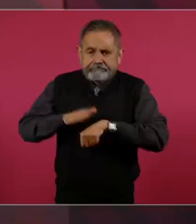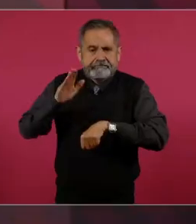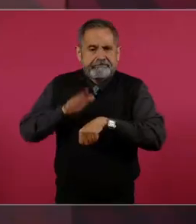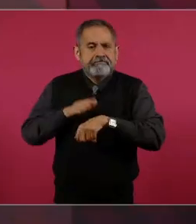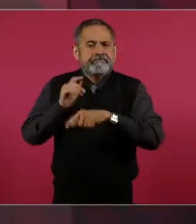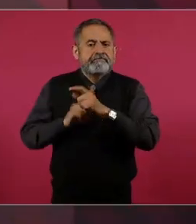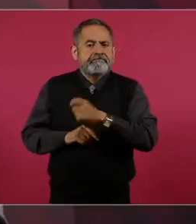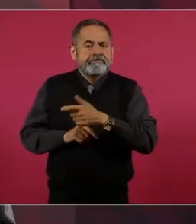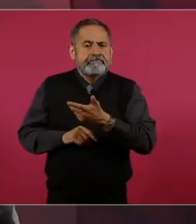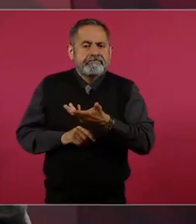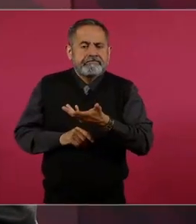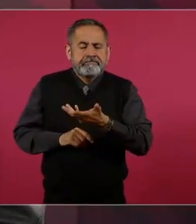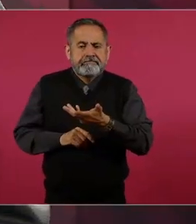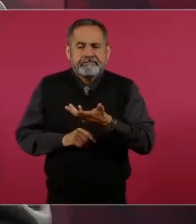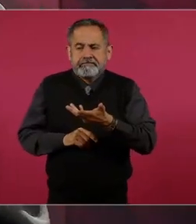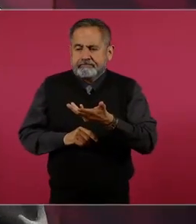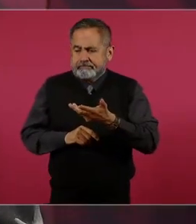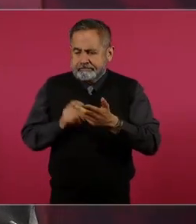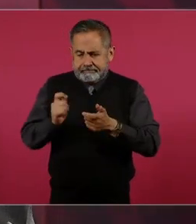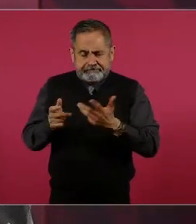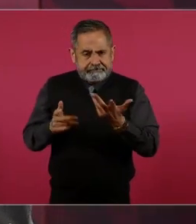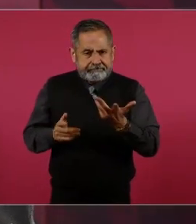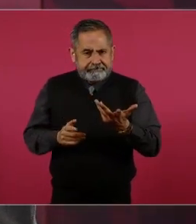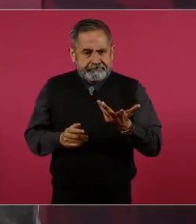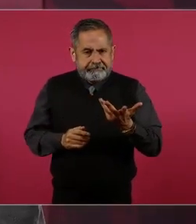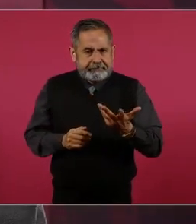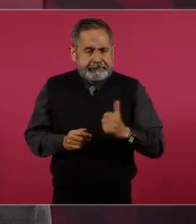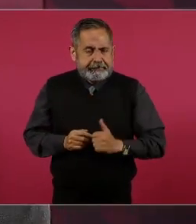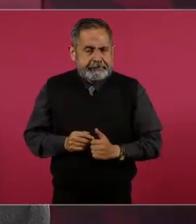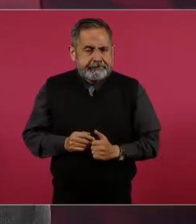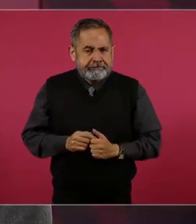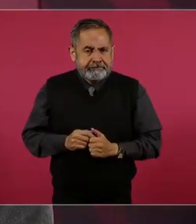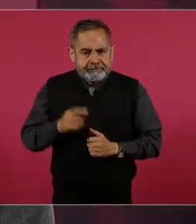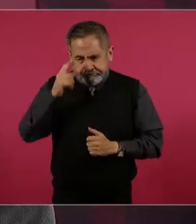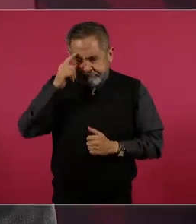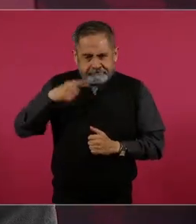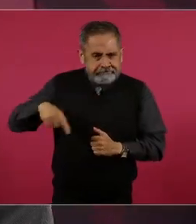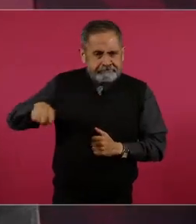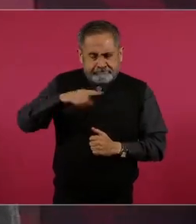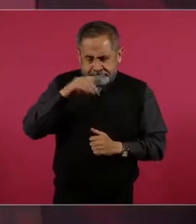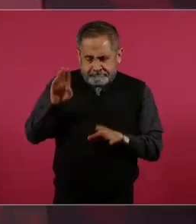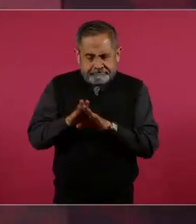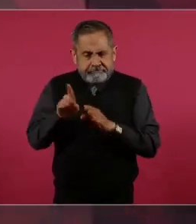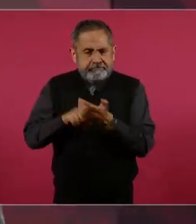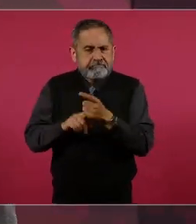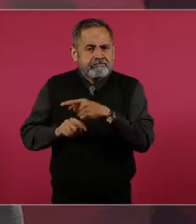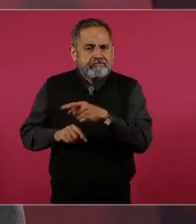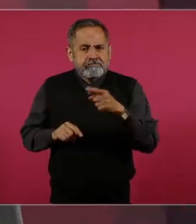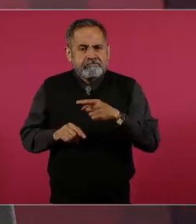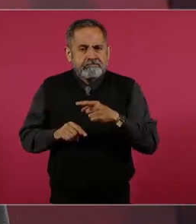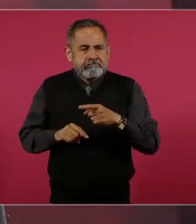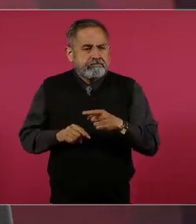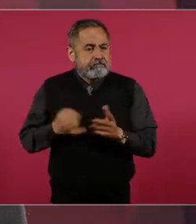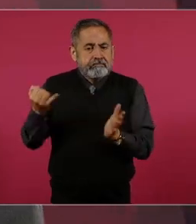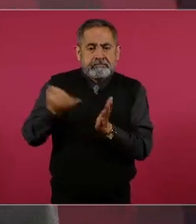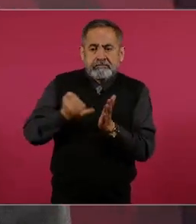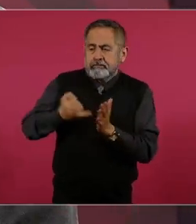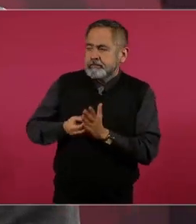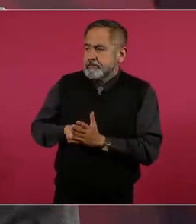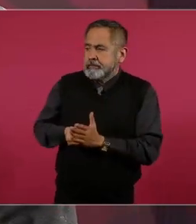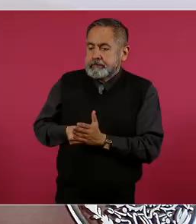para combatir la evasión fiscal.